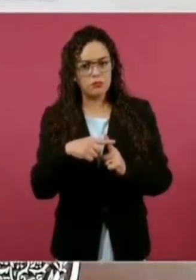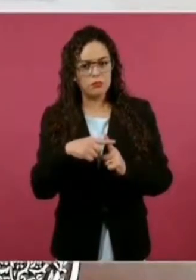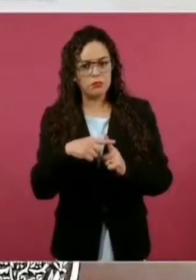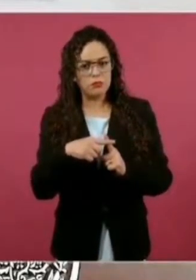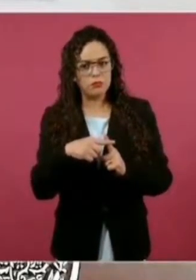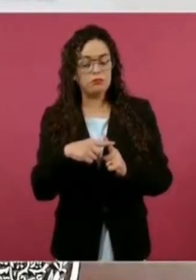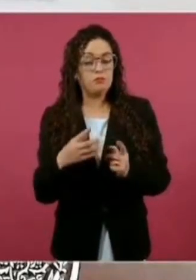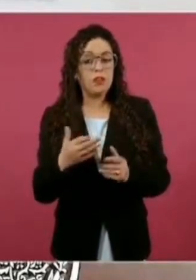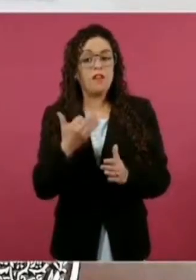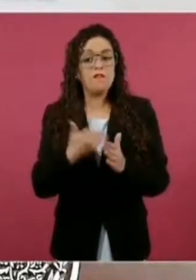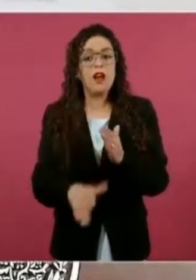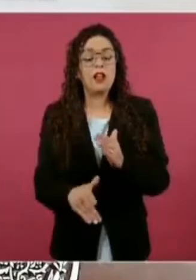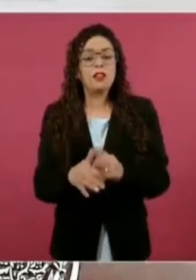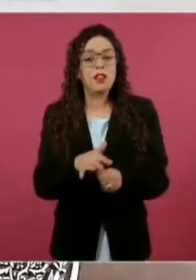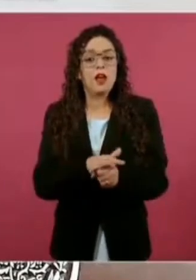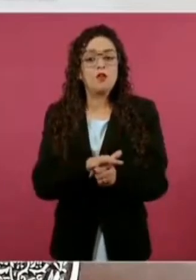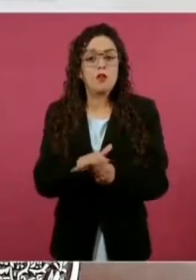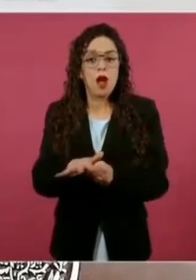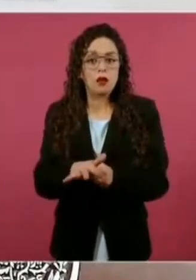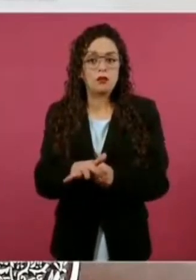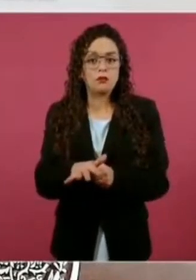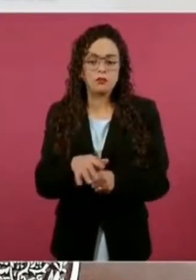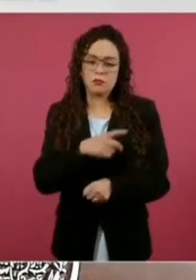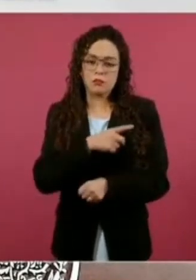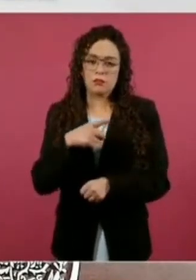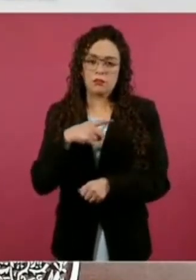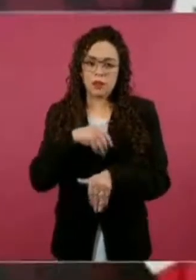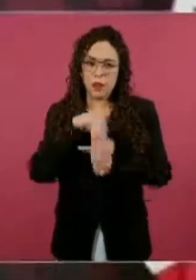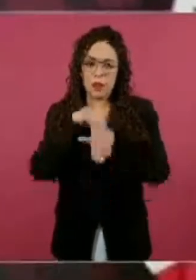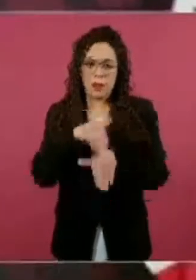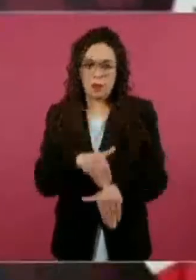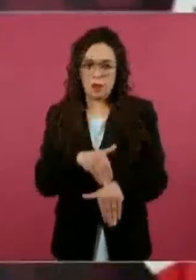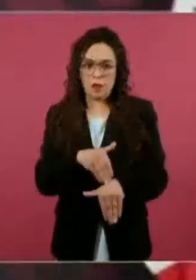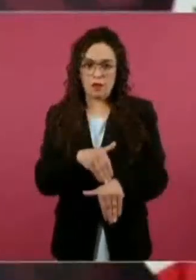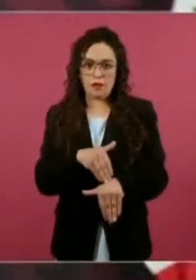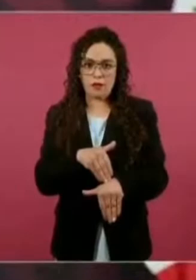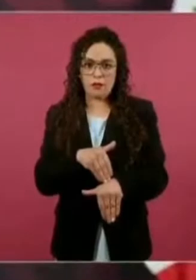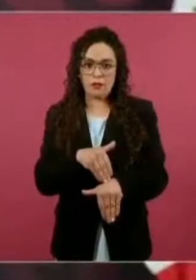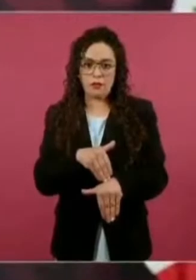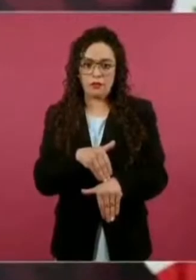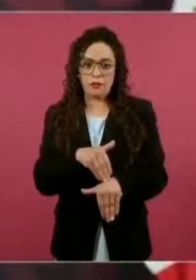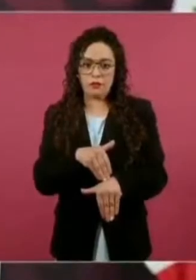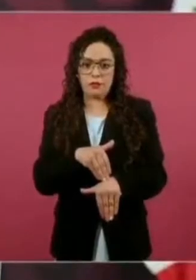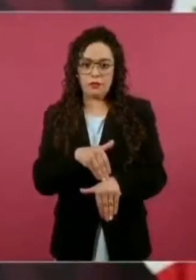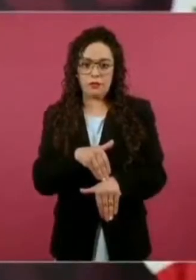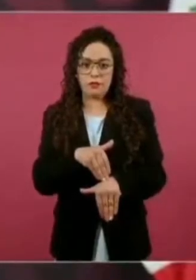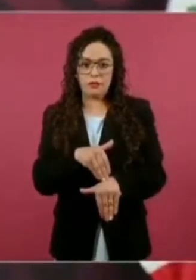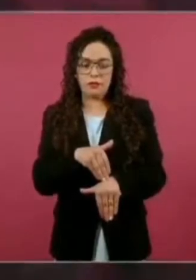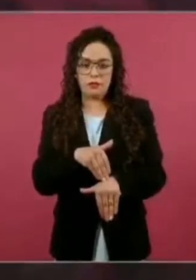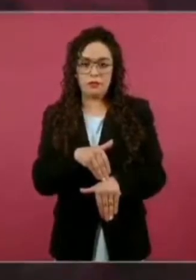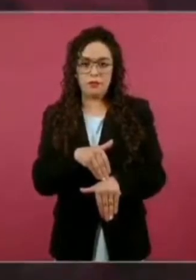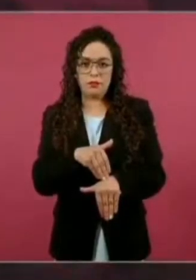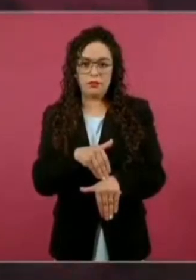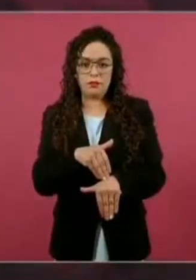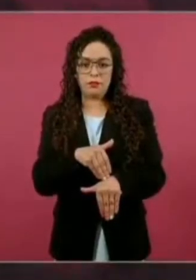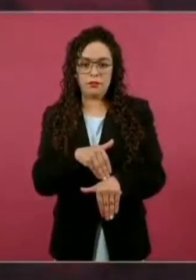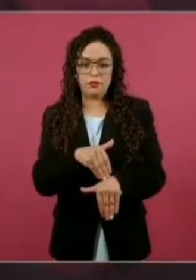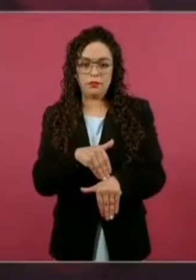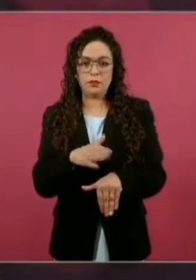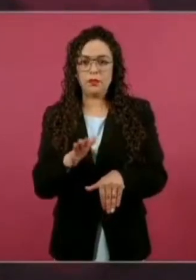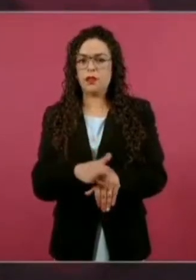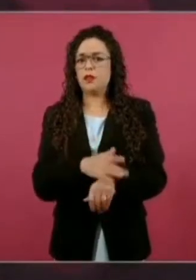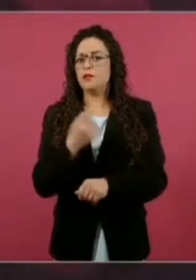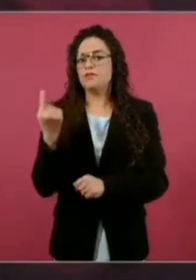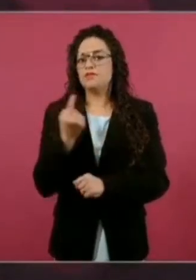¿qué falta? Que se aplique, porque quedó la mala